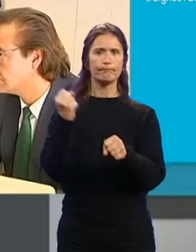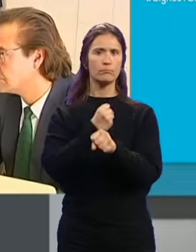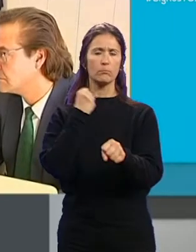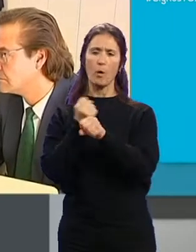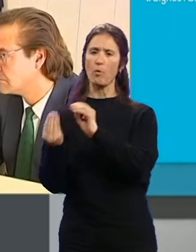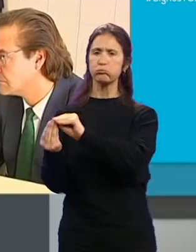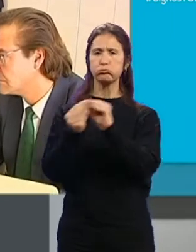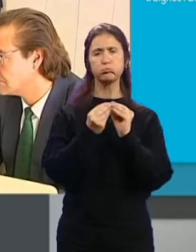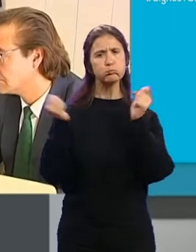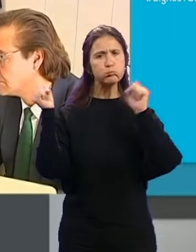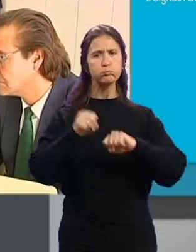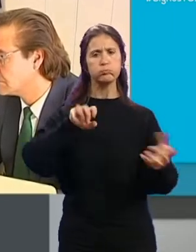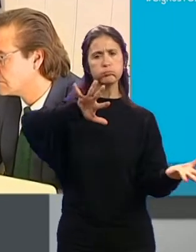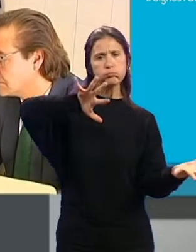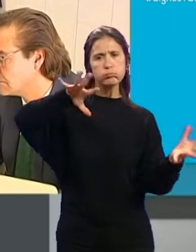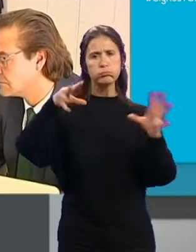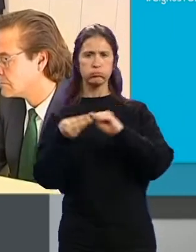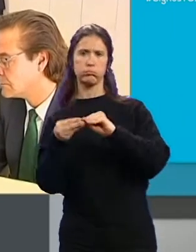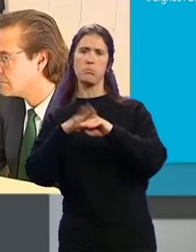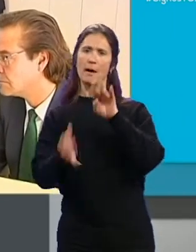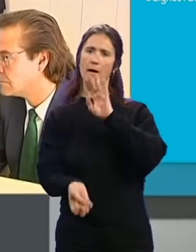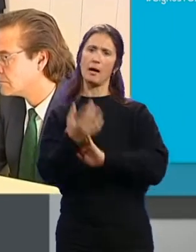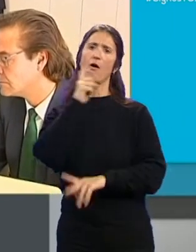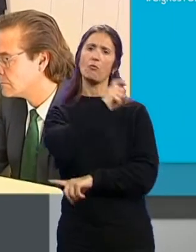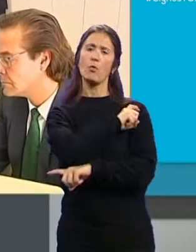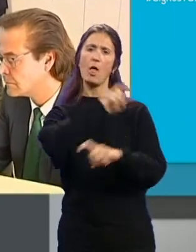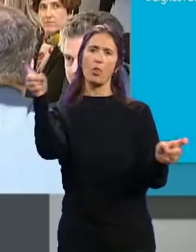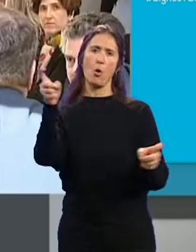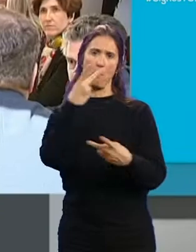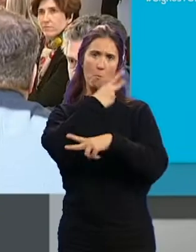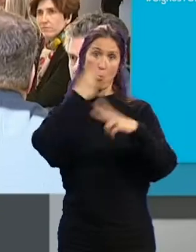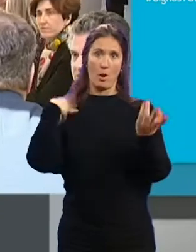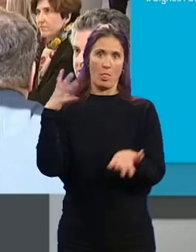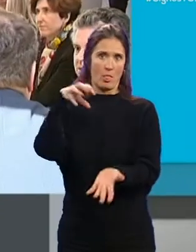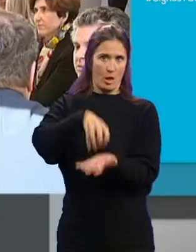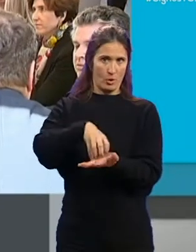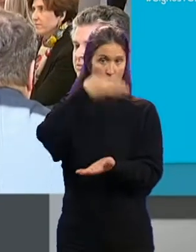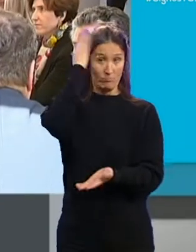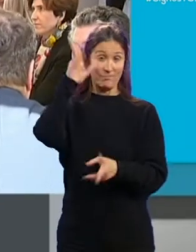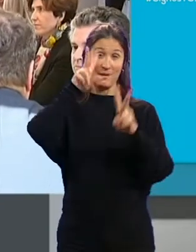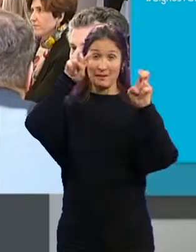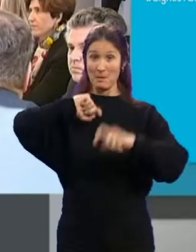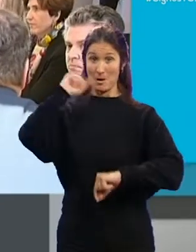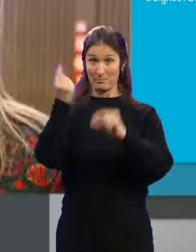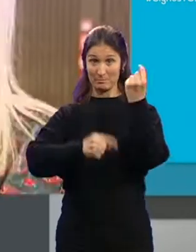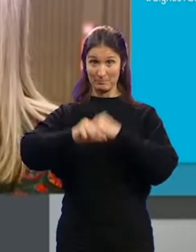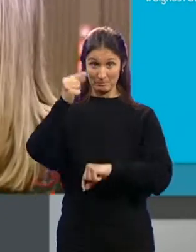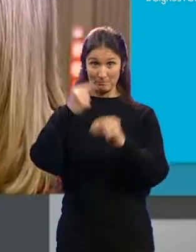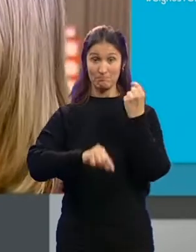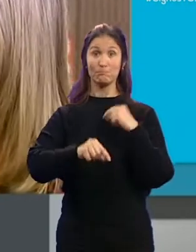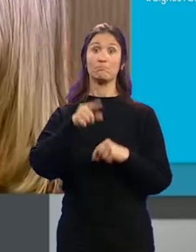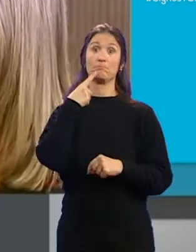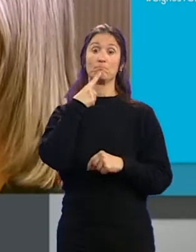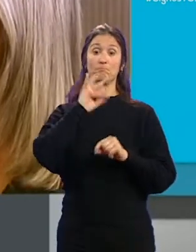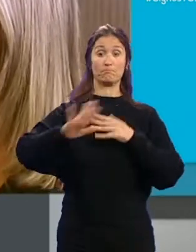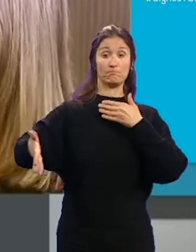unánime en la transición... ...hacia la Fundación Pública del Centro. En cuanto a los presupuestos del Pozo asegurado... ...que